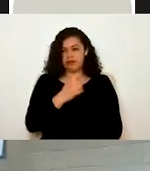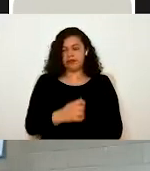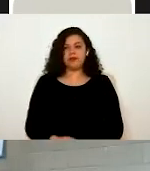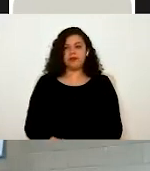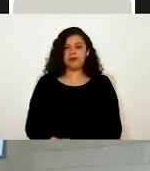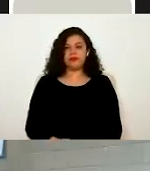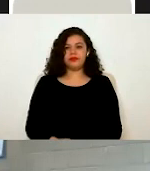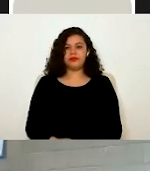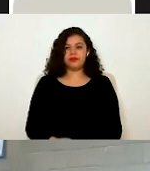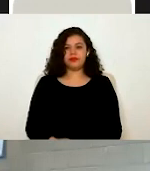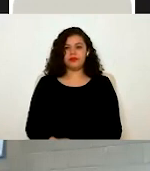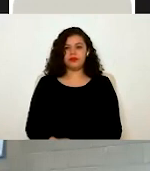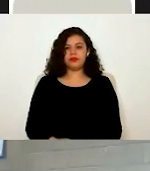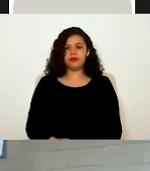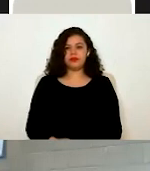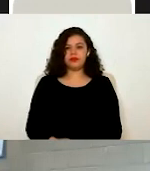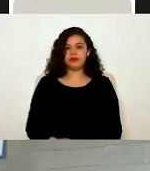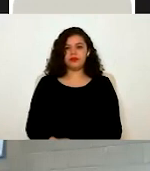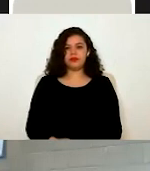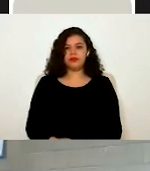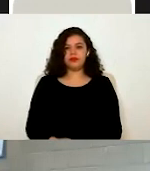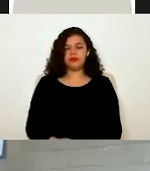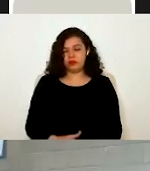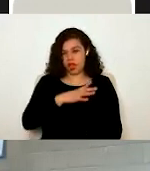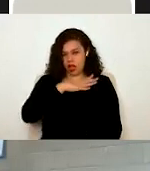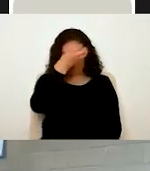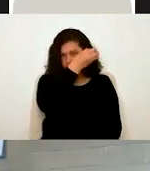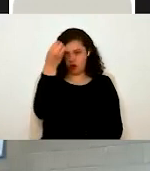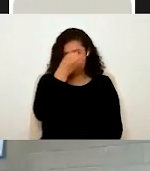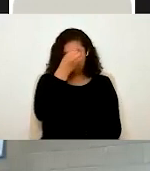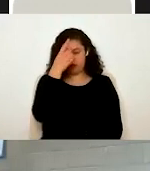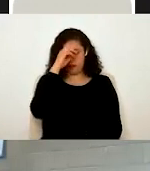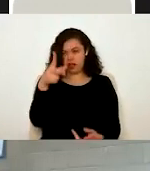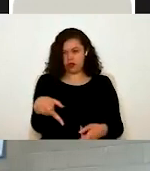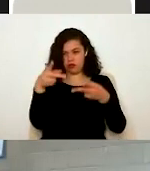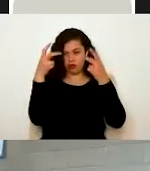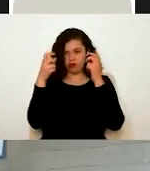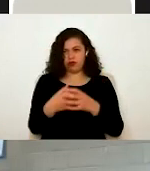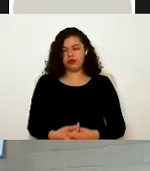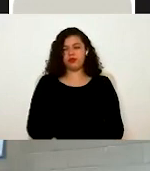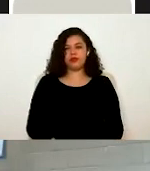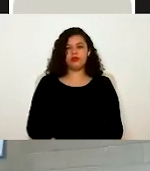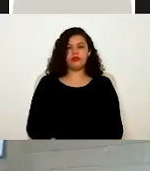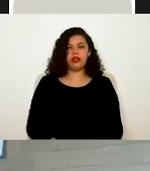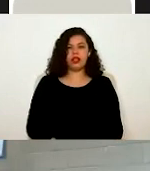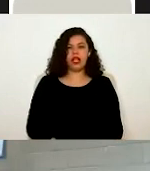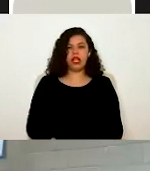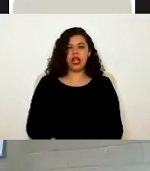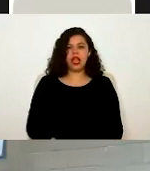Que van subiéndose en orden cronológico. Y solo es cuestión de